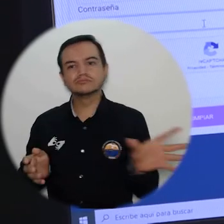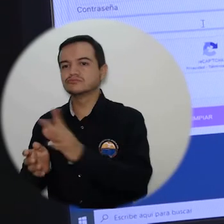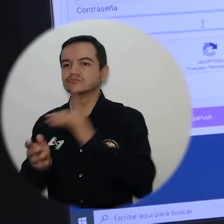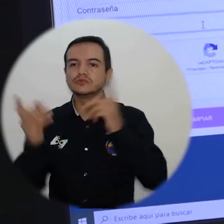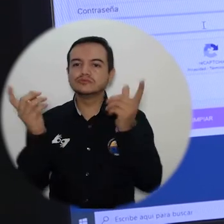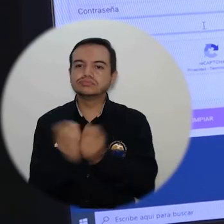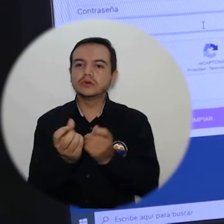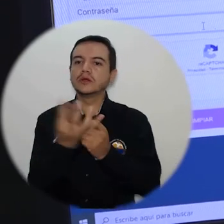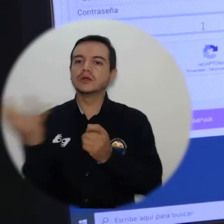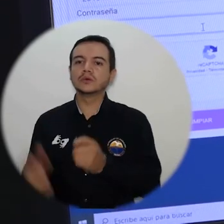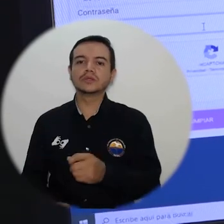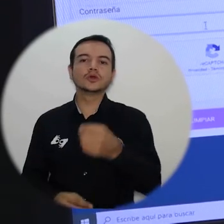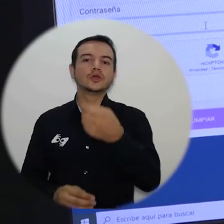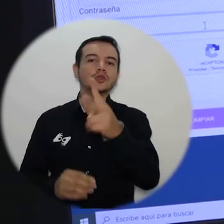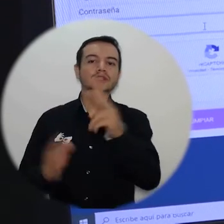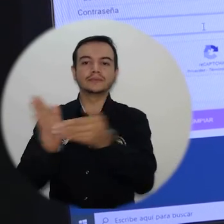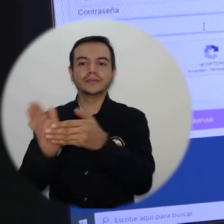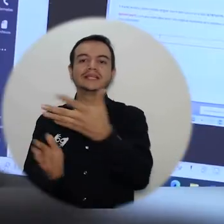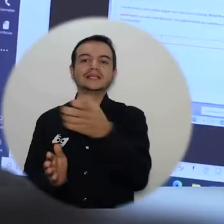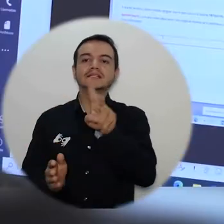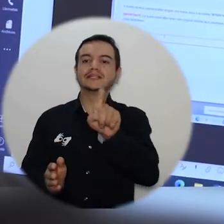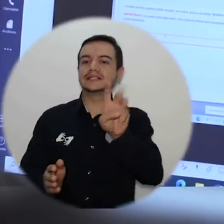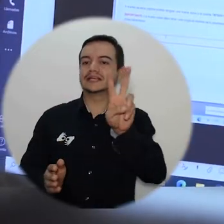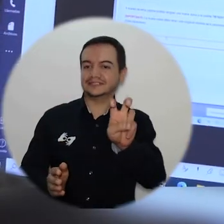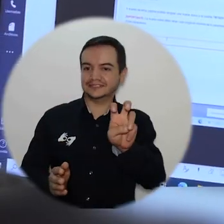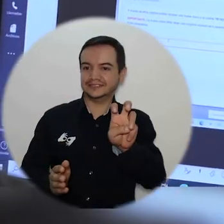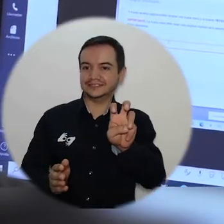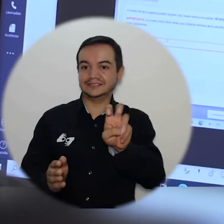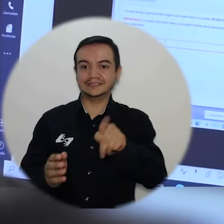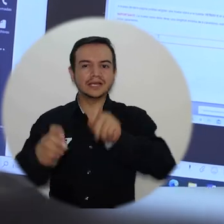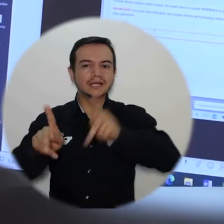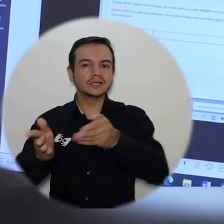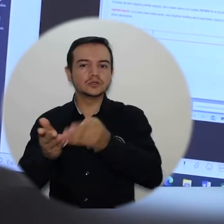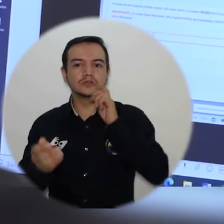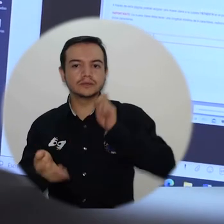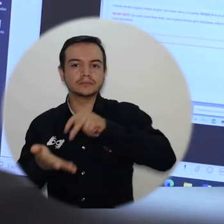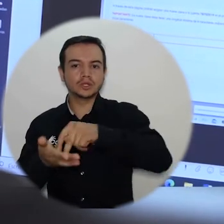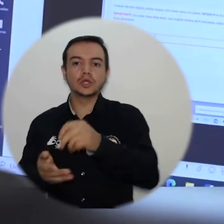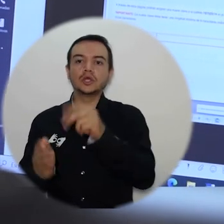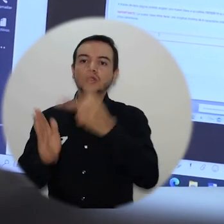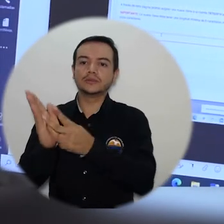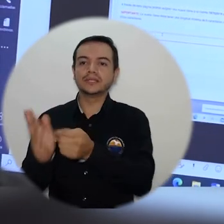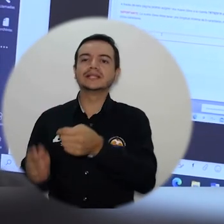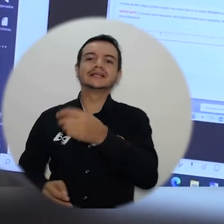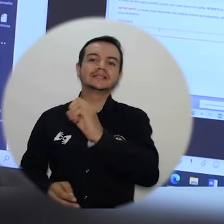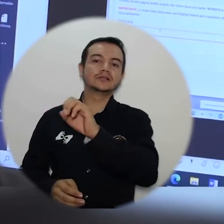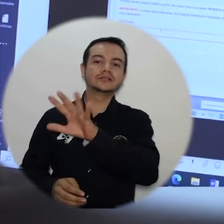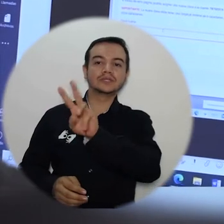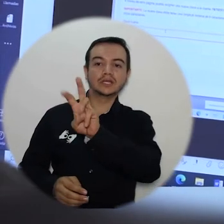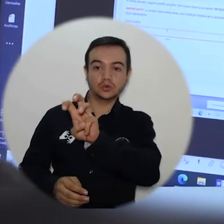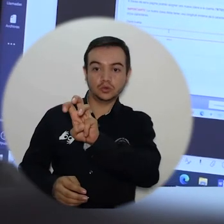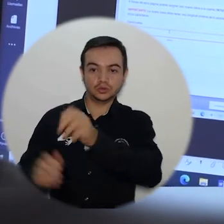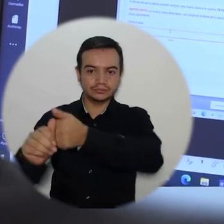.567 estudiantes de pregrado presencial, 2.658 de pregrado a distancia, 727